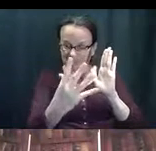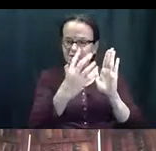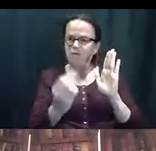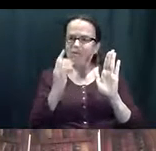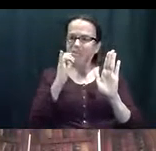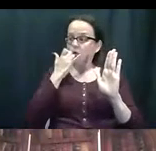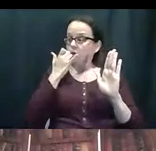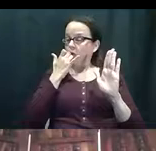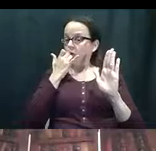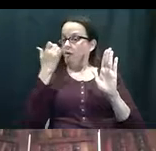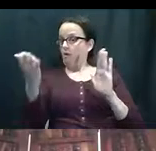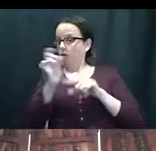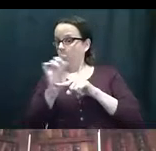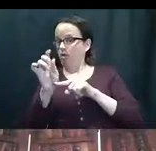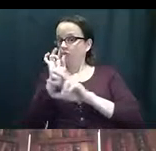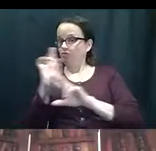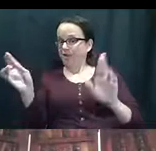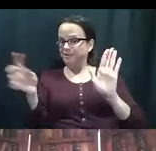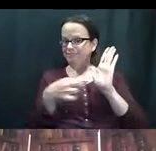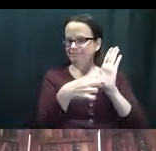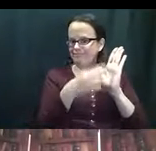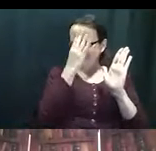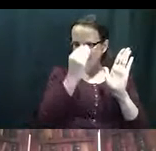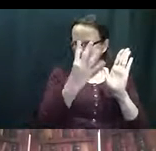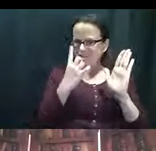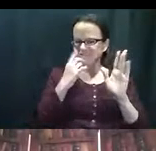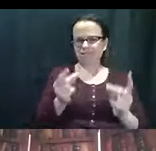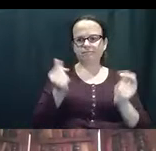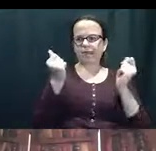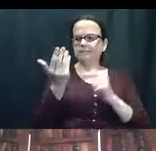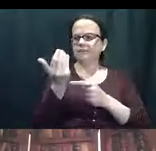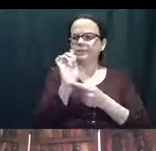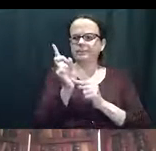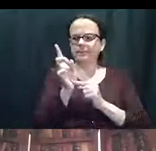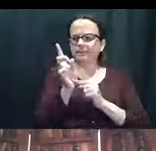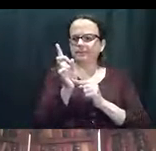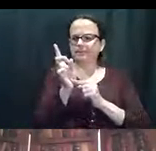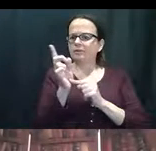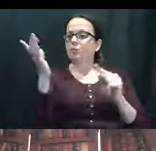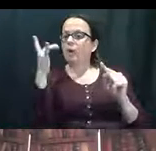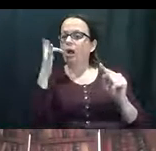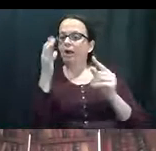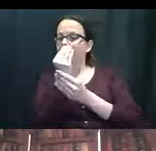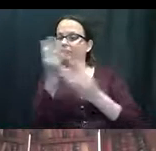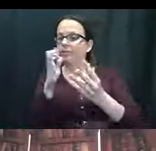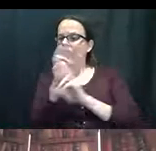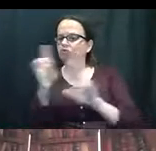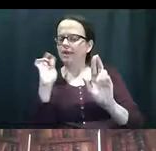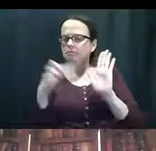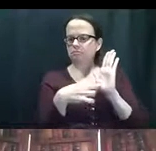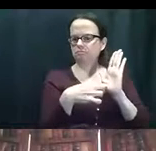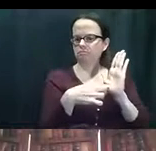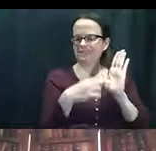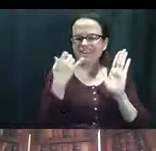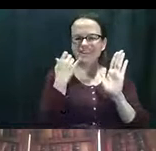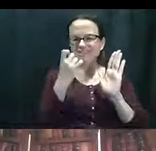necesitar. Y hacer la llamada mucho más corta. Yo lo he visto que ha sido tan pronto como 15 minutos.